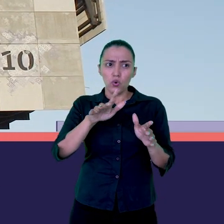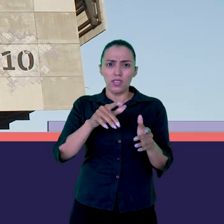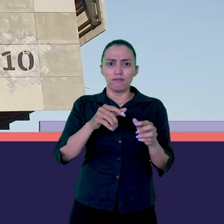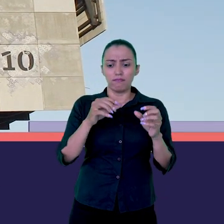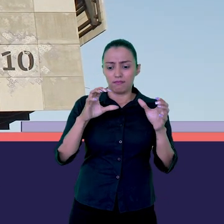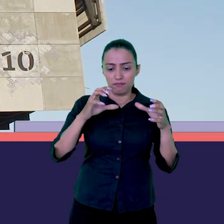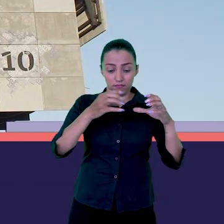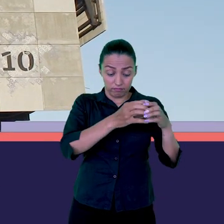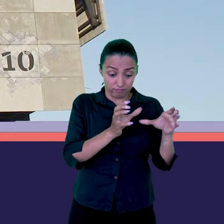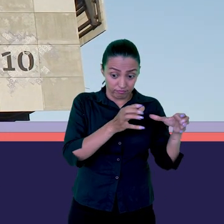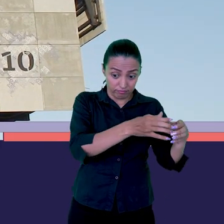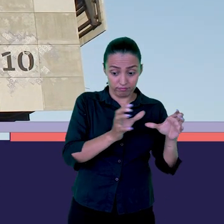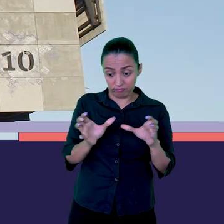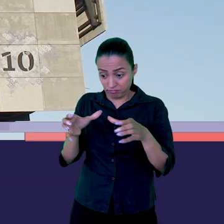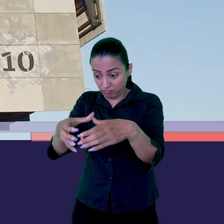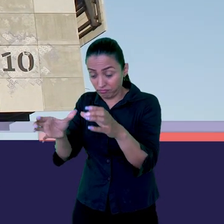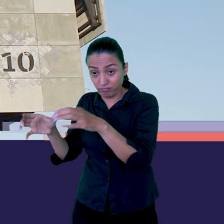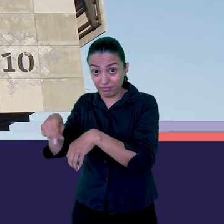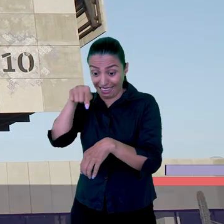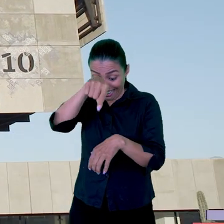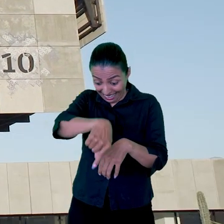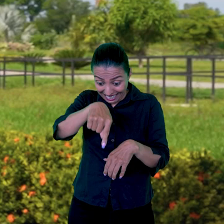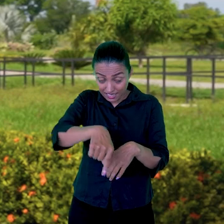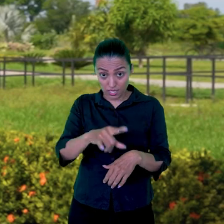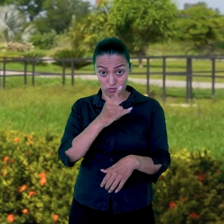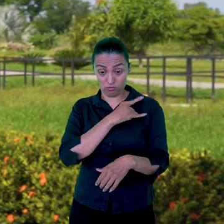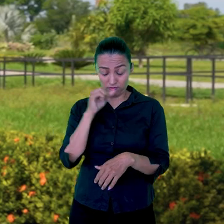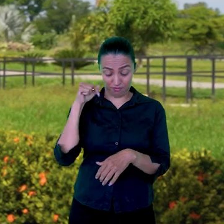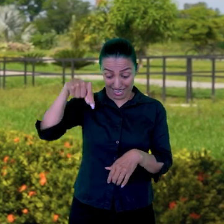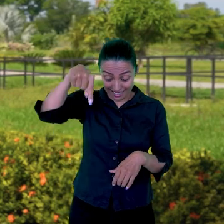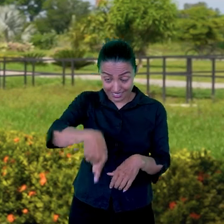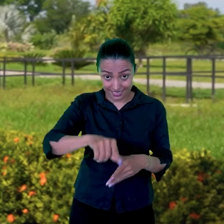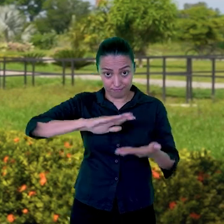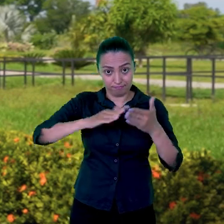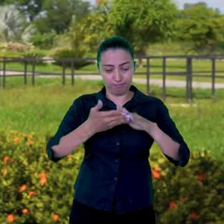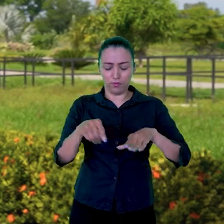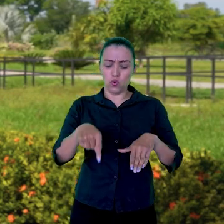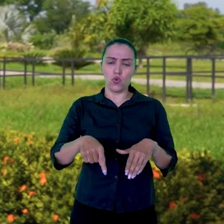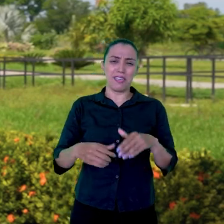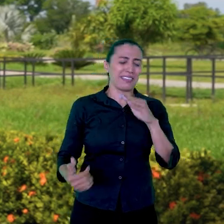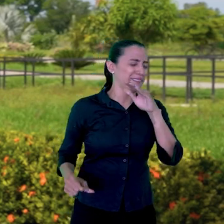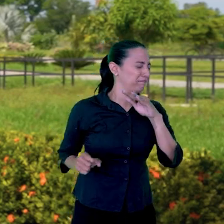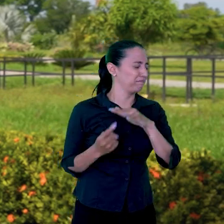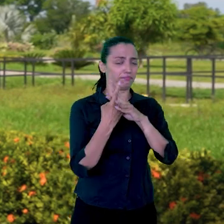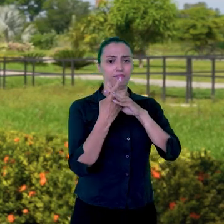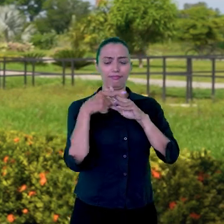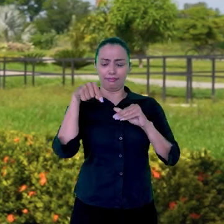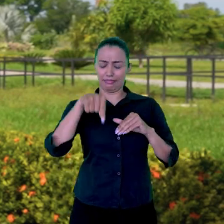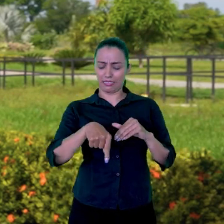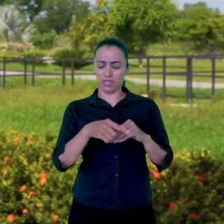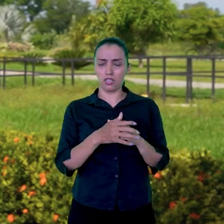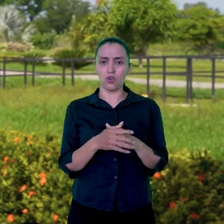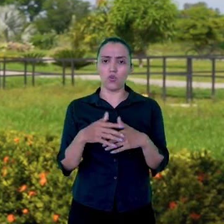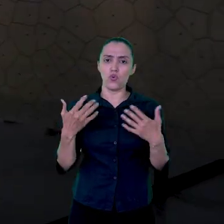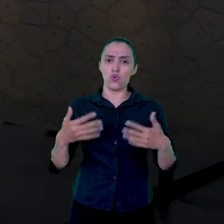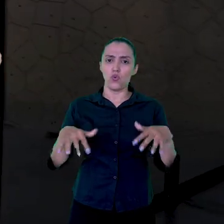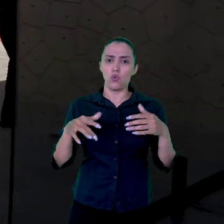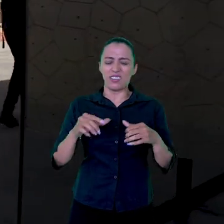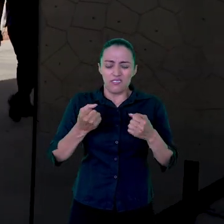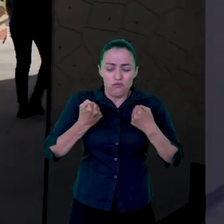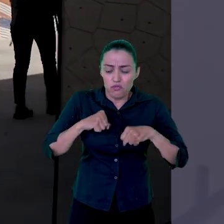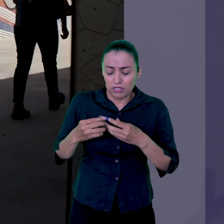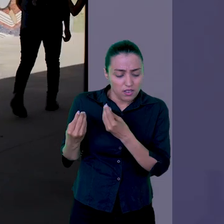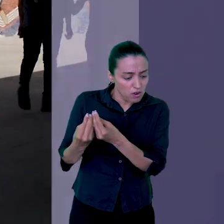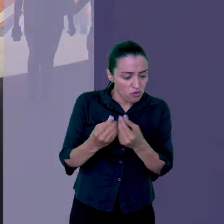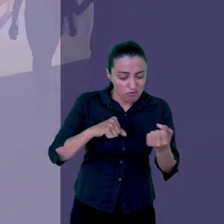que tiene nuestra sede, desde su gestación, desde el esfuerzo